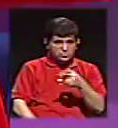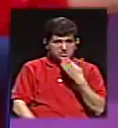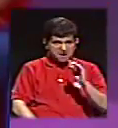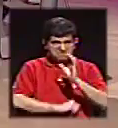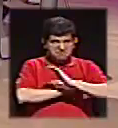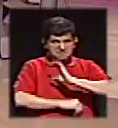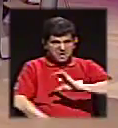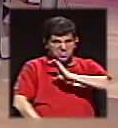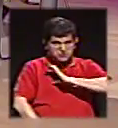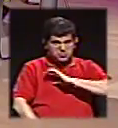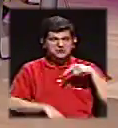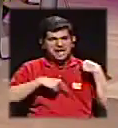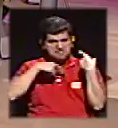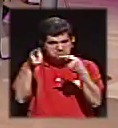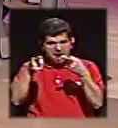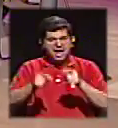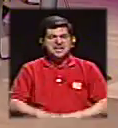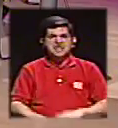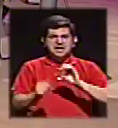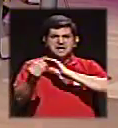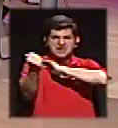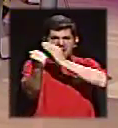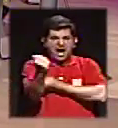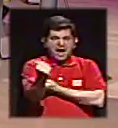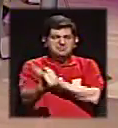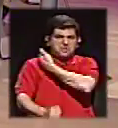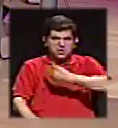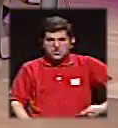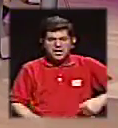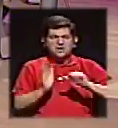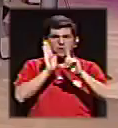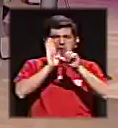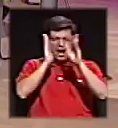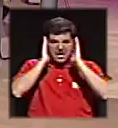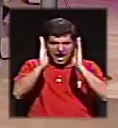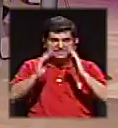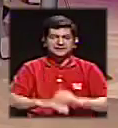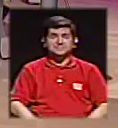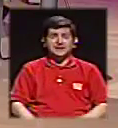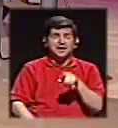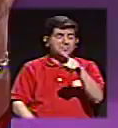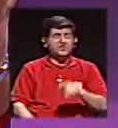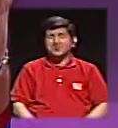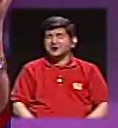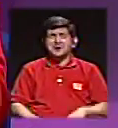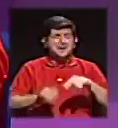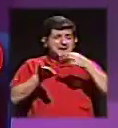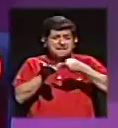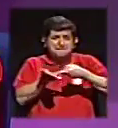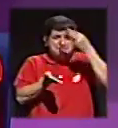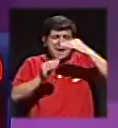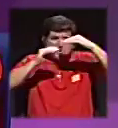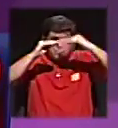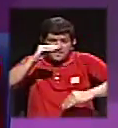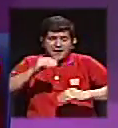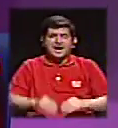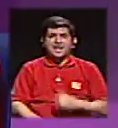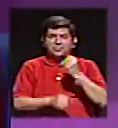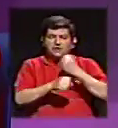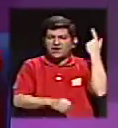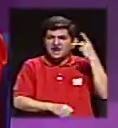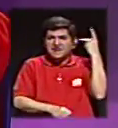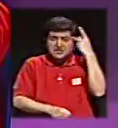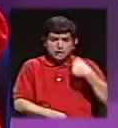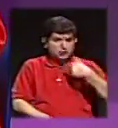porta más, ah, bueno, usted es el que va a ir a cubrir el Poder Ejecutivo, usted es el que va a cubrir la Asamblea. Porque hay tal desprestigio en la tarea política y no debería ser